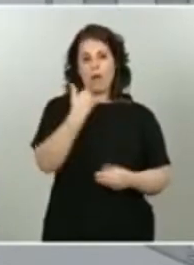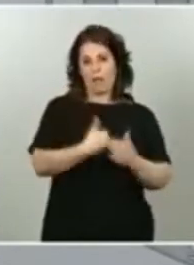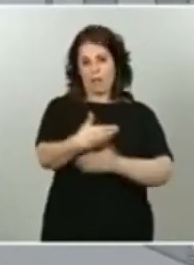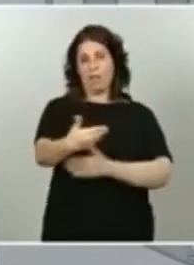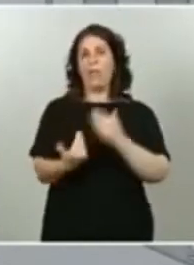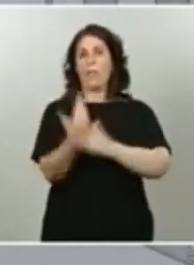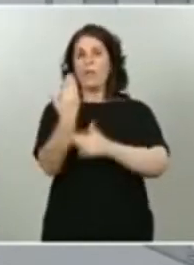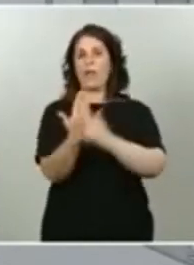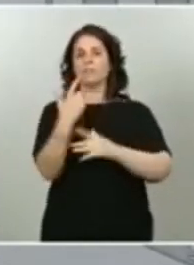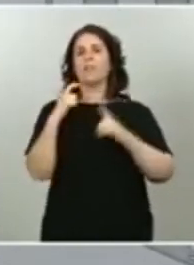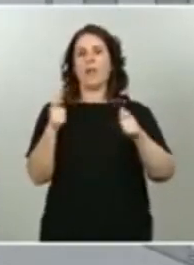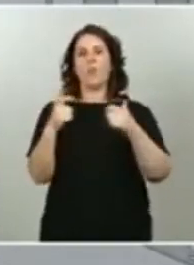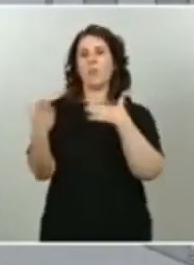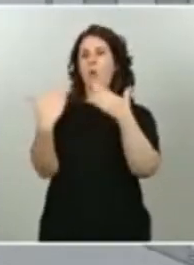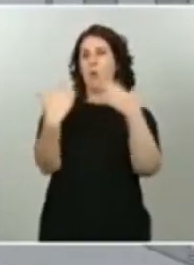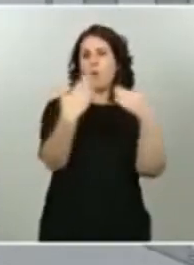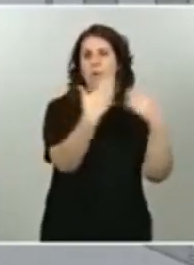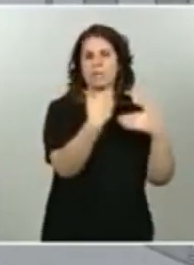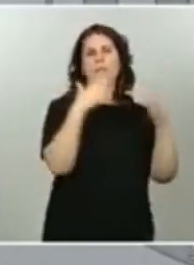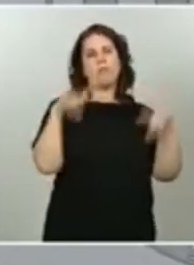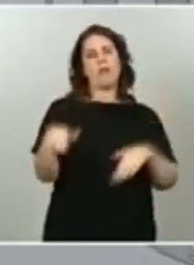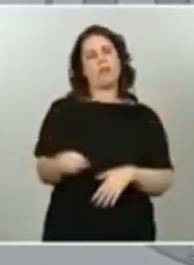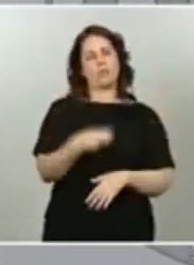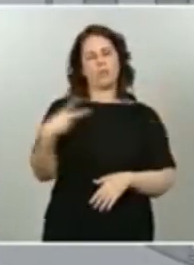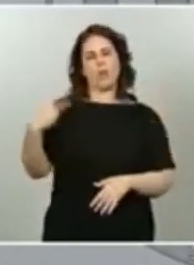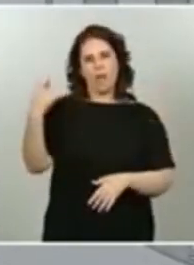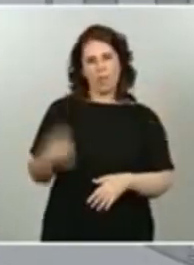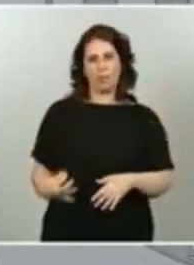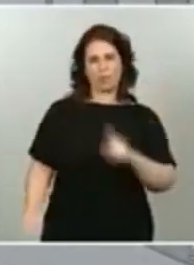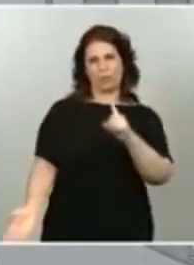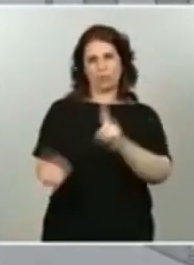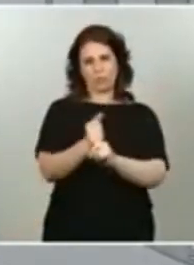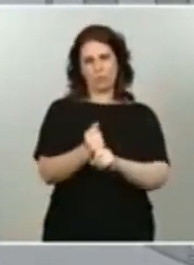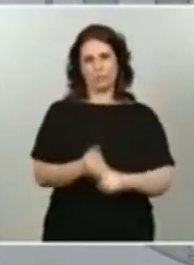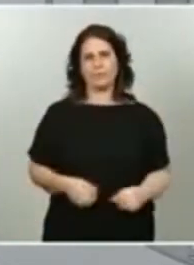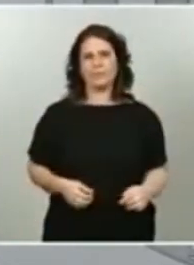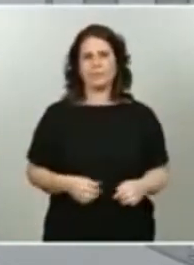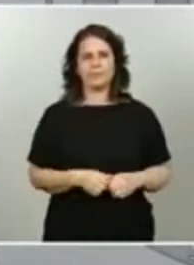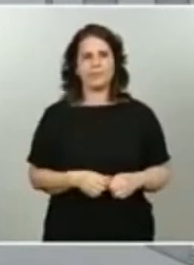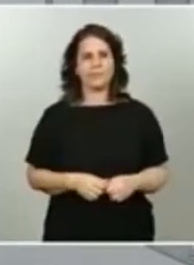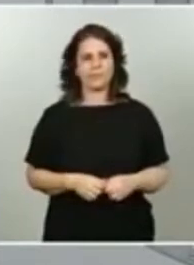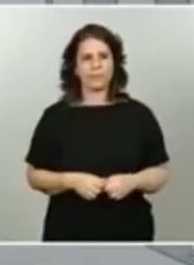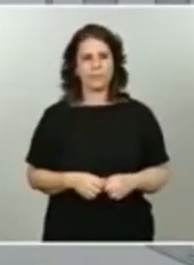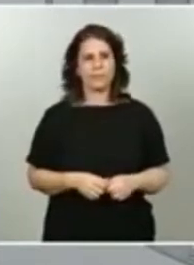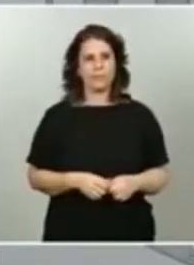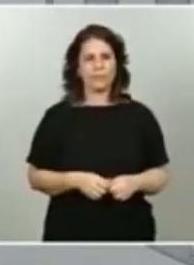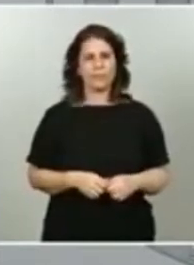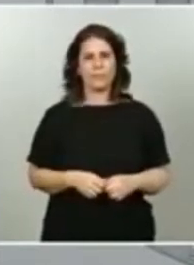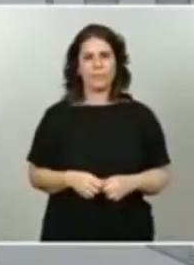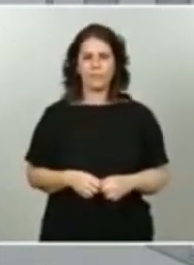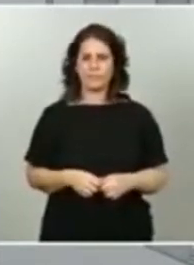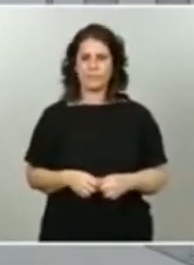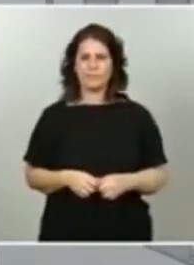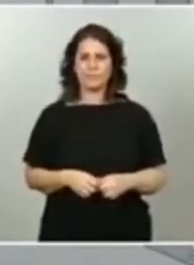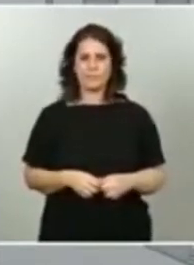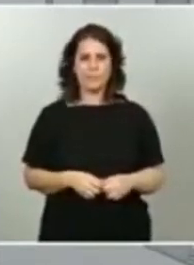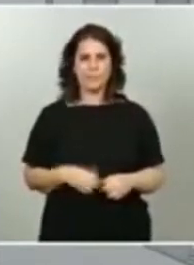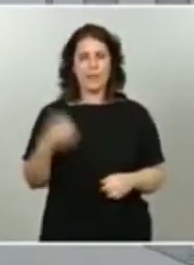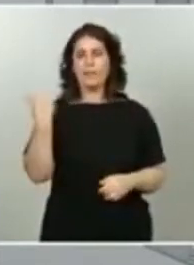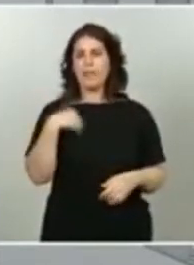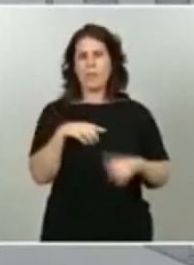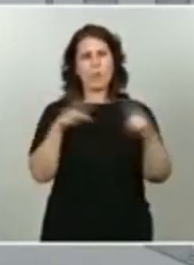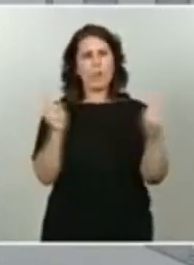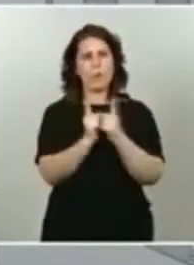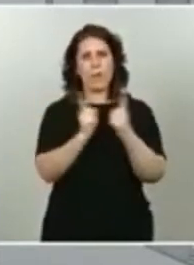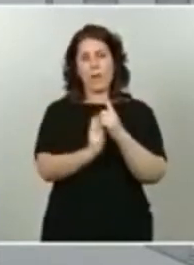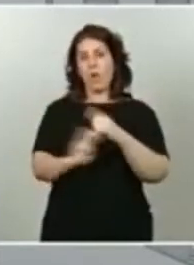reuniones con los resultados que se esperan por parte de este Gobierno. Y entrando muy brevemente en otros temas que se han aprobado